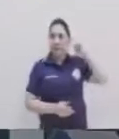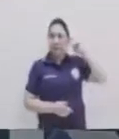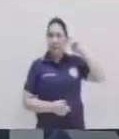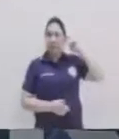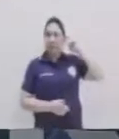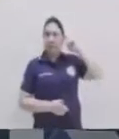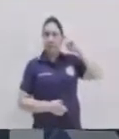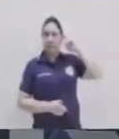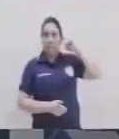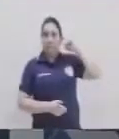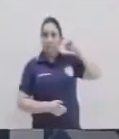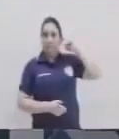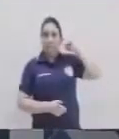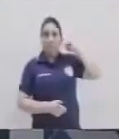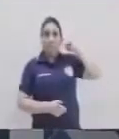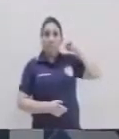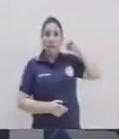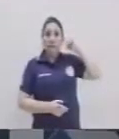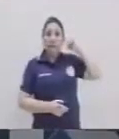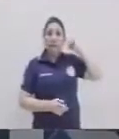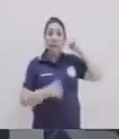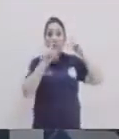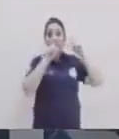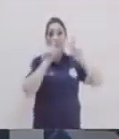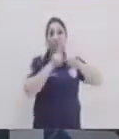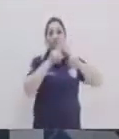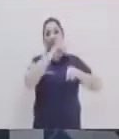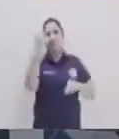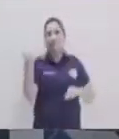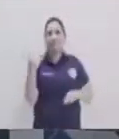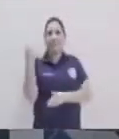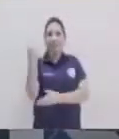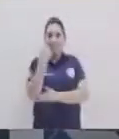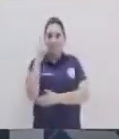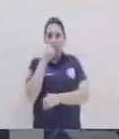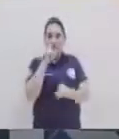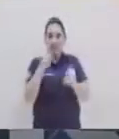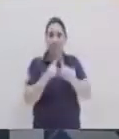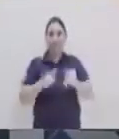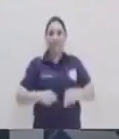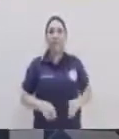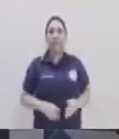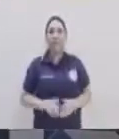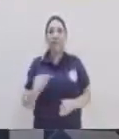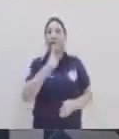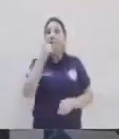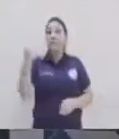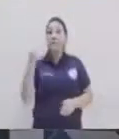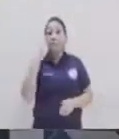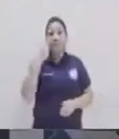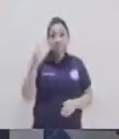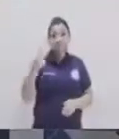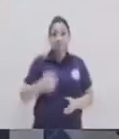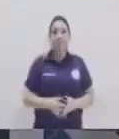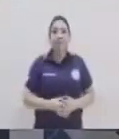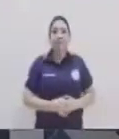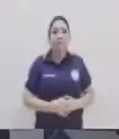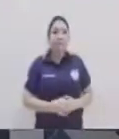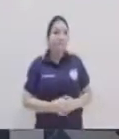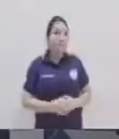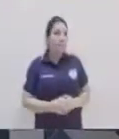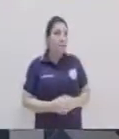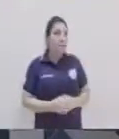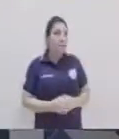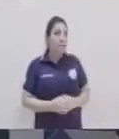Correcto. Eso es muy importante. Pero también tenemos otras partes importantes de nuestra parábola. La otra parte importante es